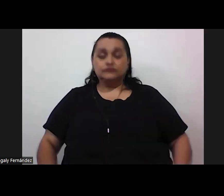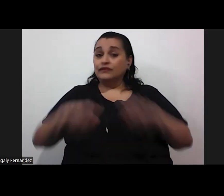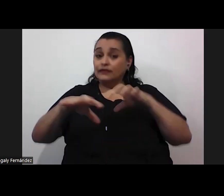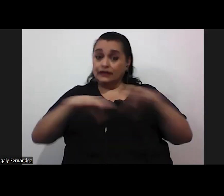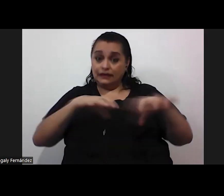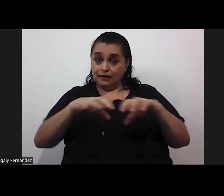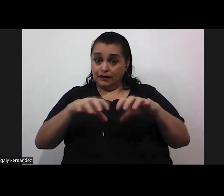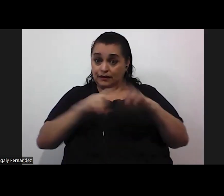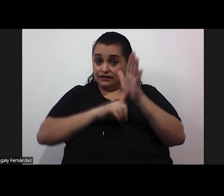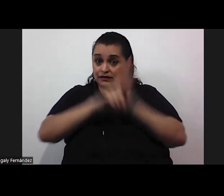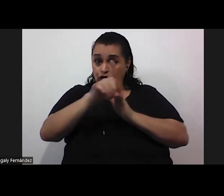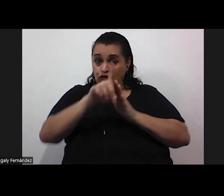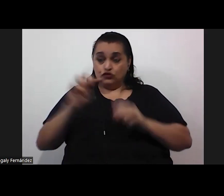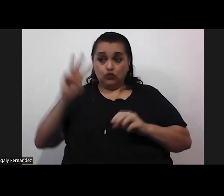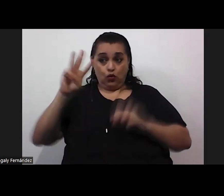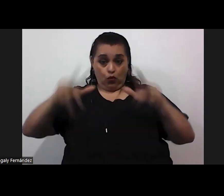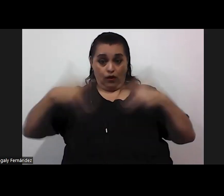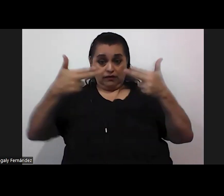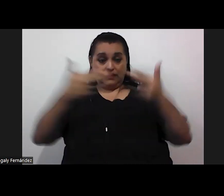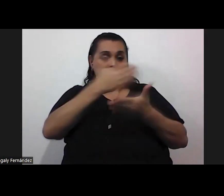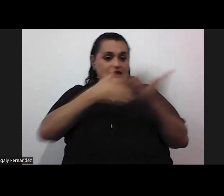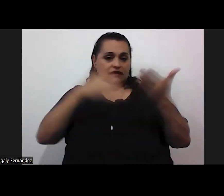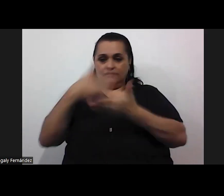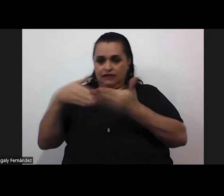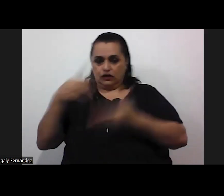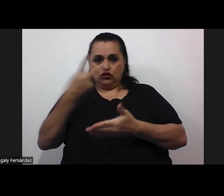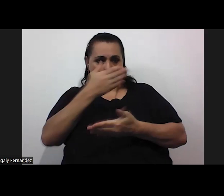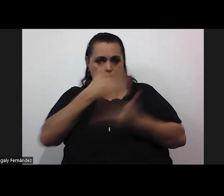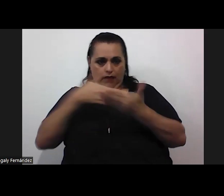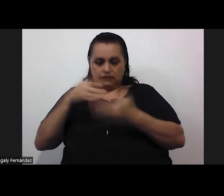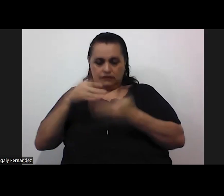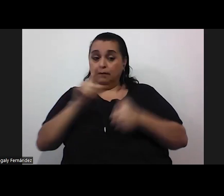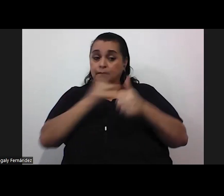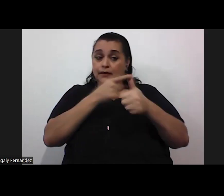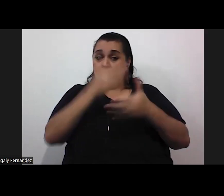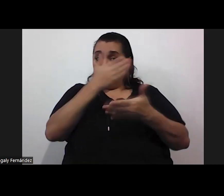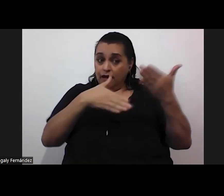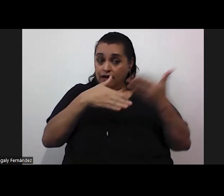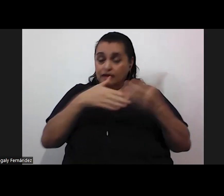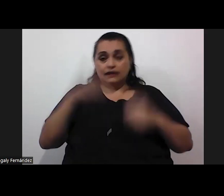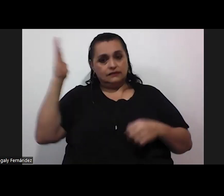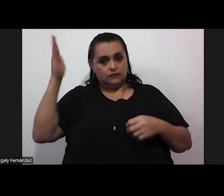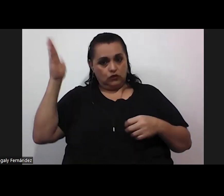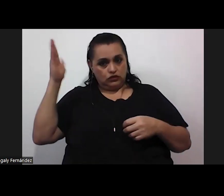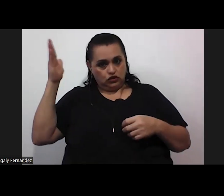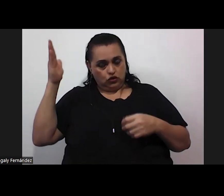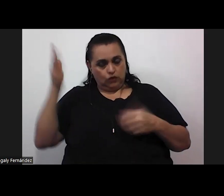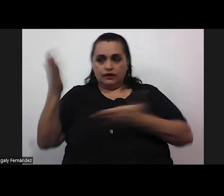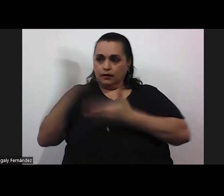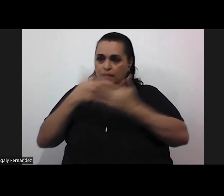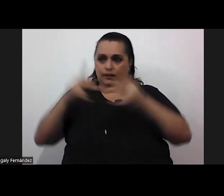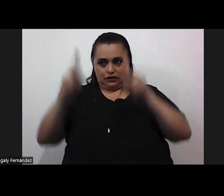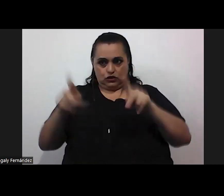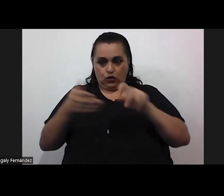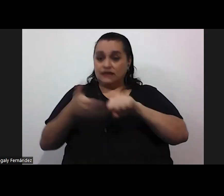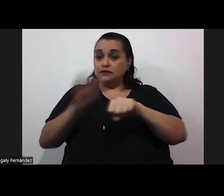desarrollar en este webinario se divide en dos partes. En la primera tendremos el espacio de exposición por parte de la persona especialista